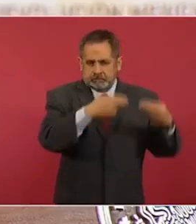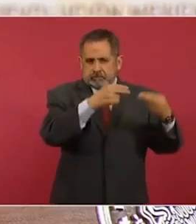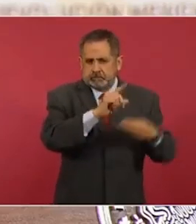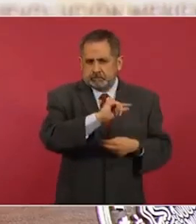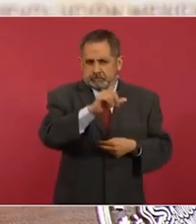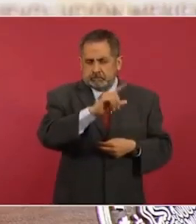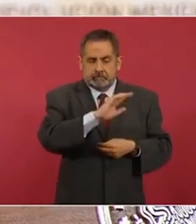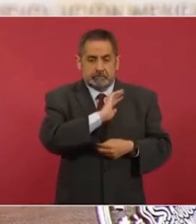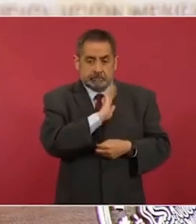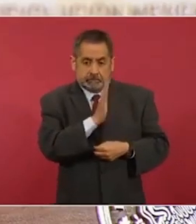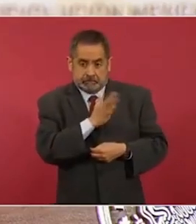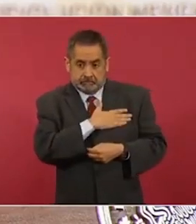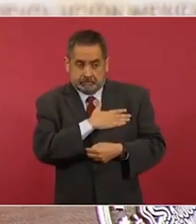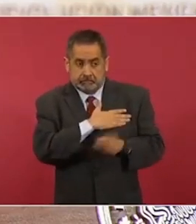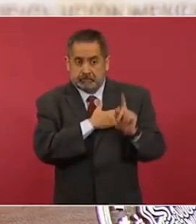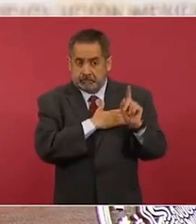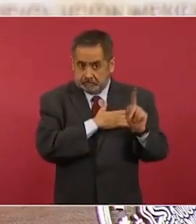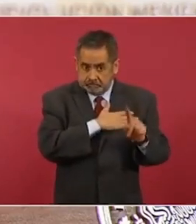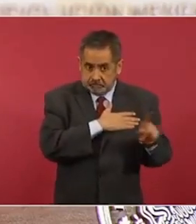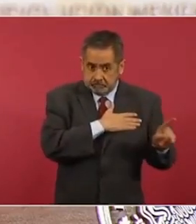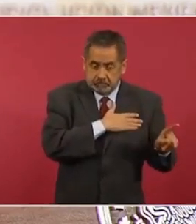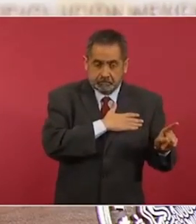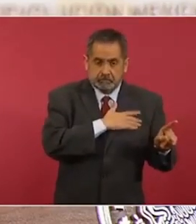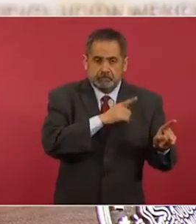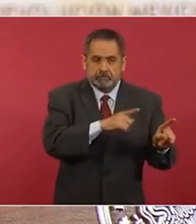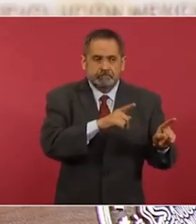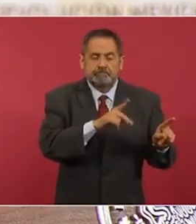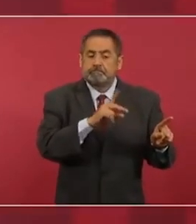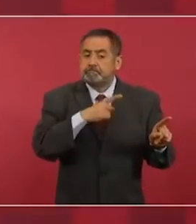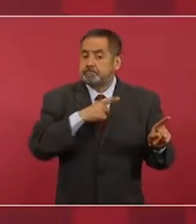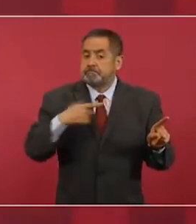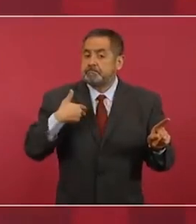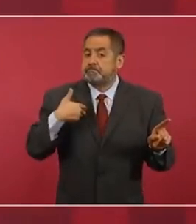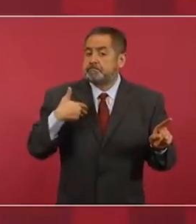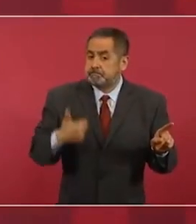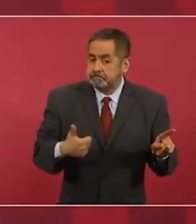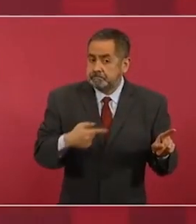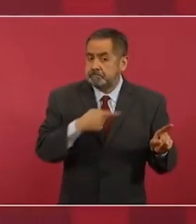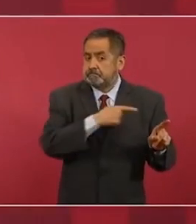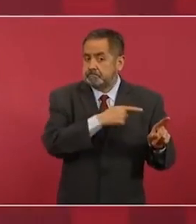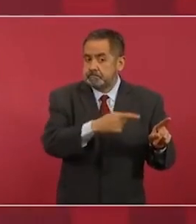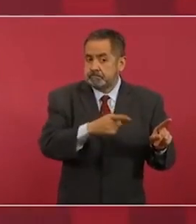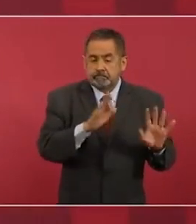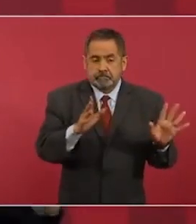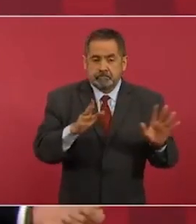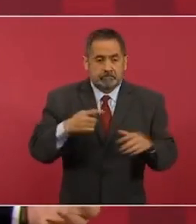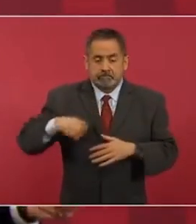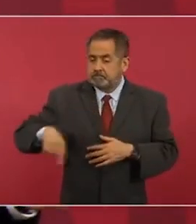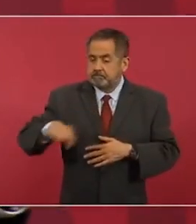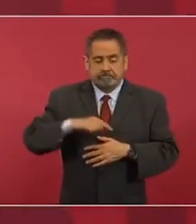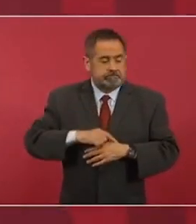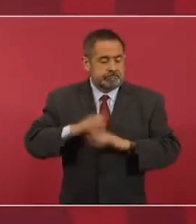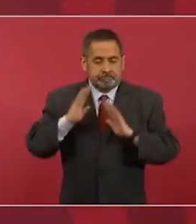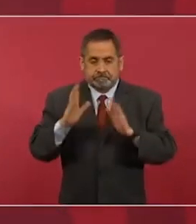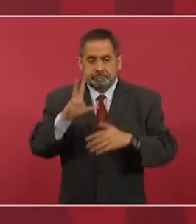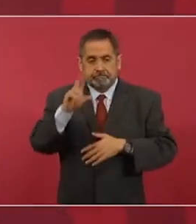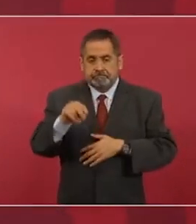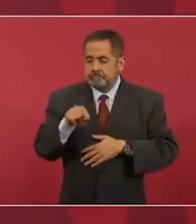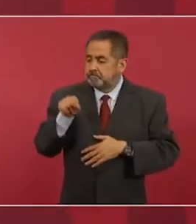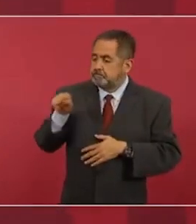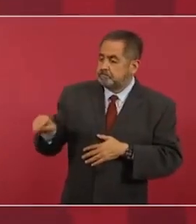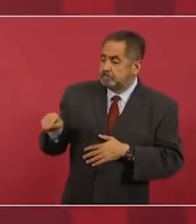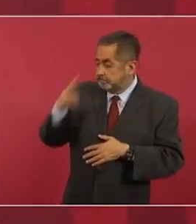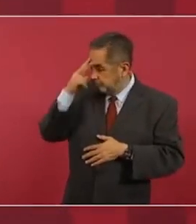en España que se entienda de que no se pueden cometer